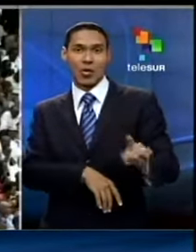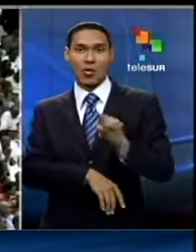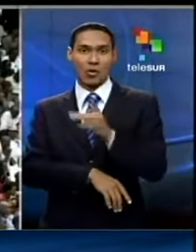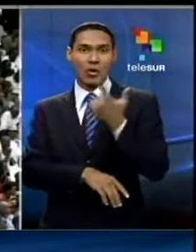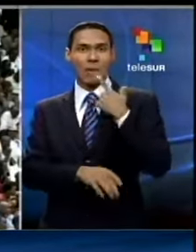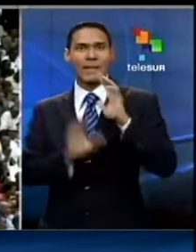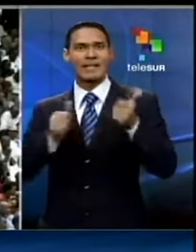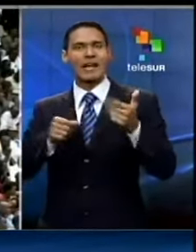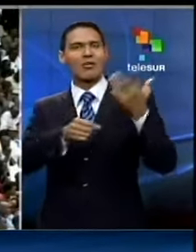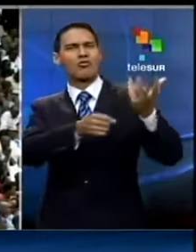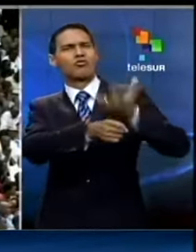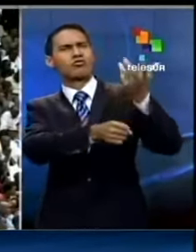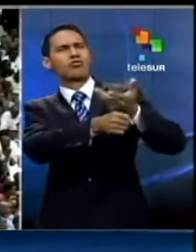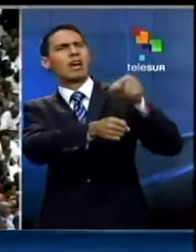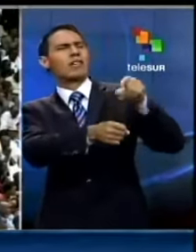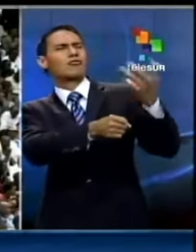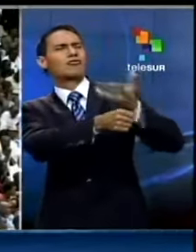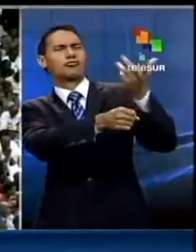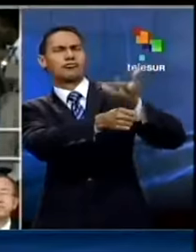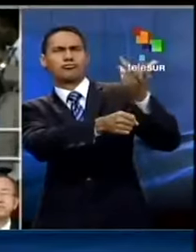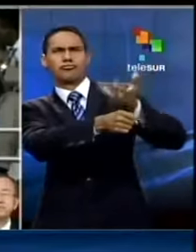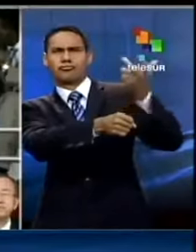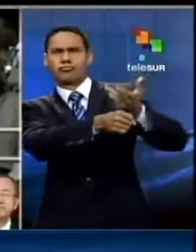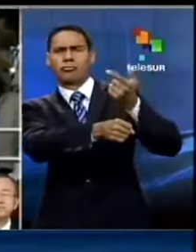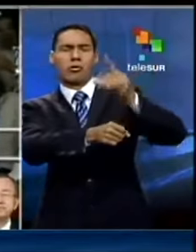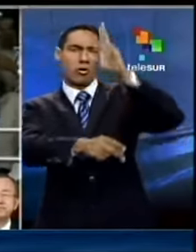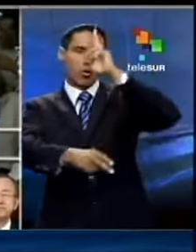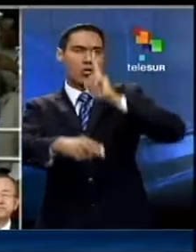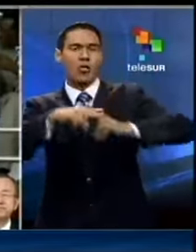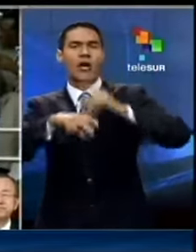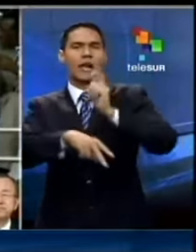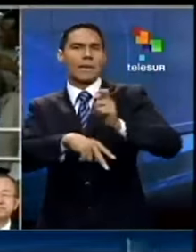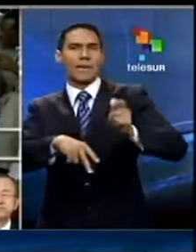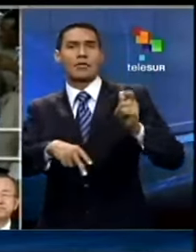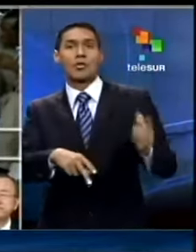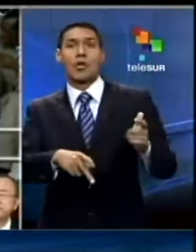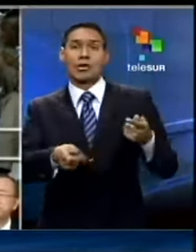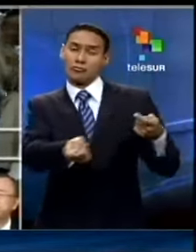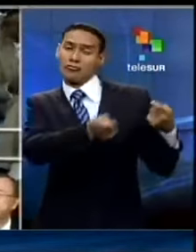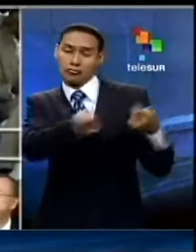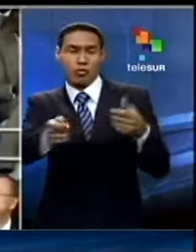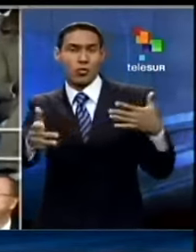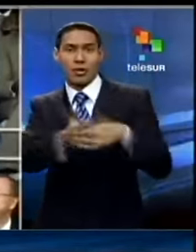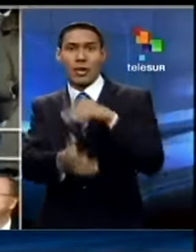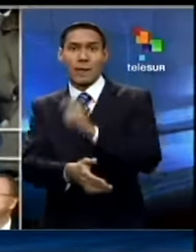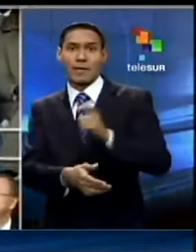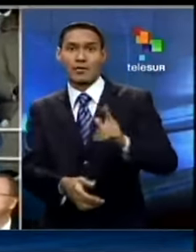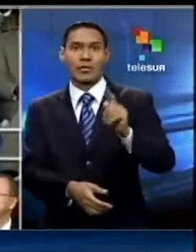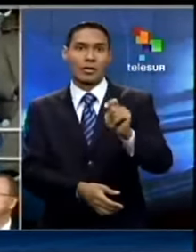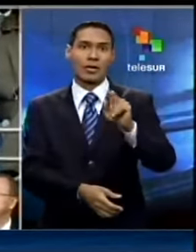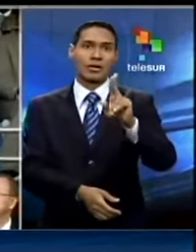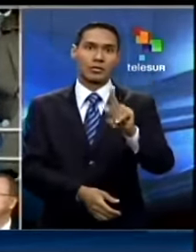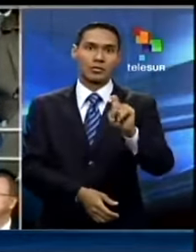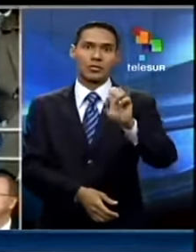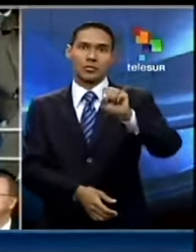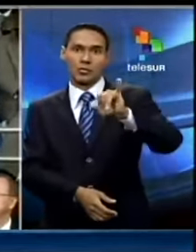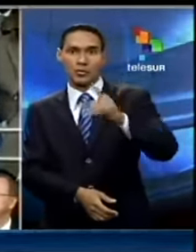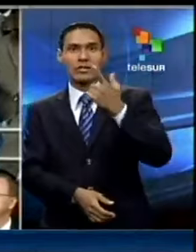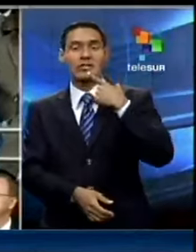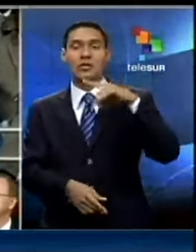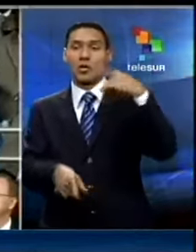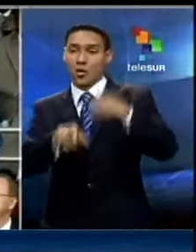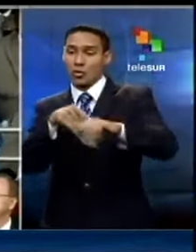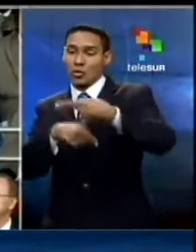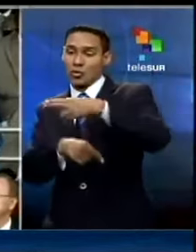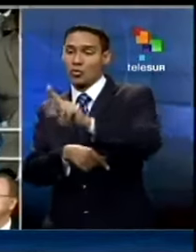encendieron una antorcha en el centro Kigali y en honor a las víctimas de los ataques contra las personas de la etnia Tutsi a manos de